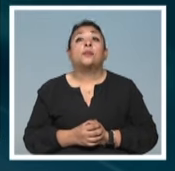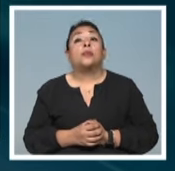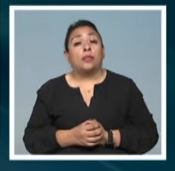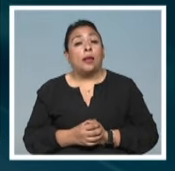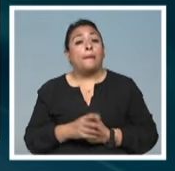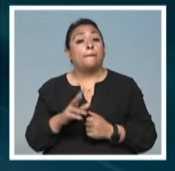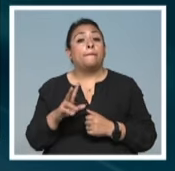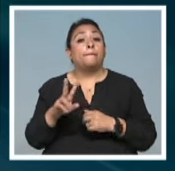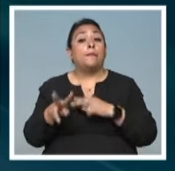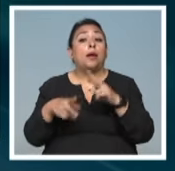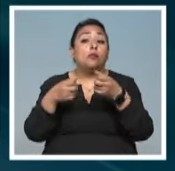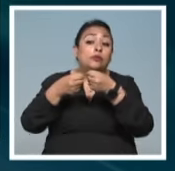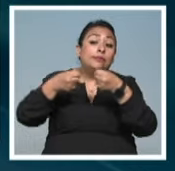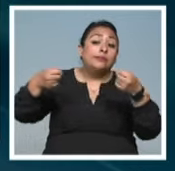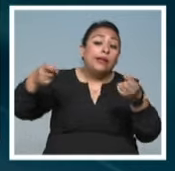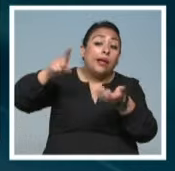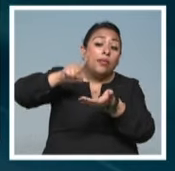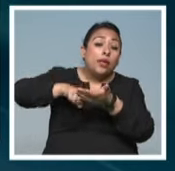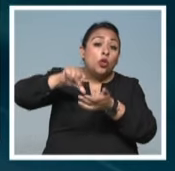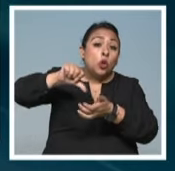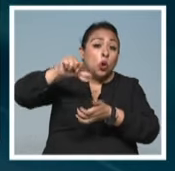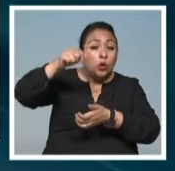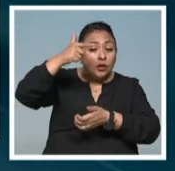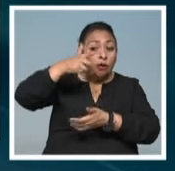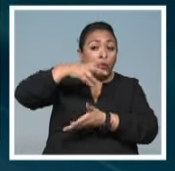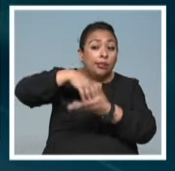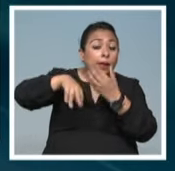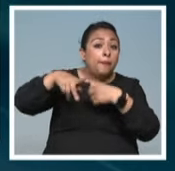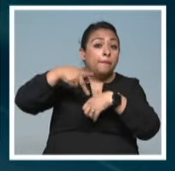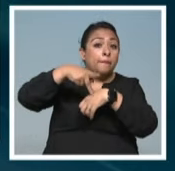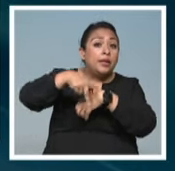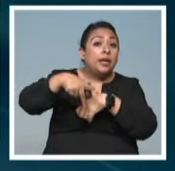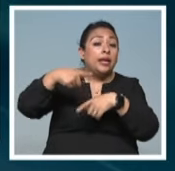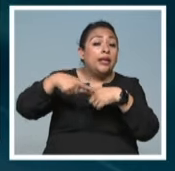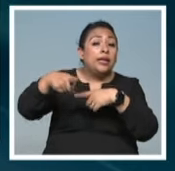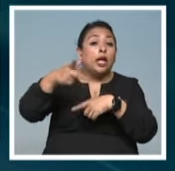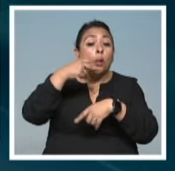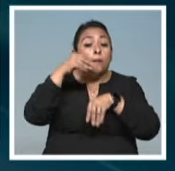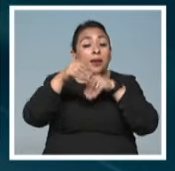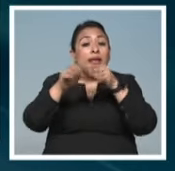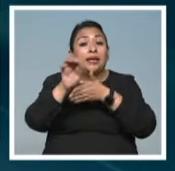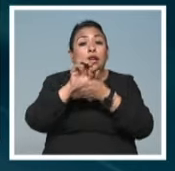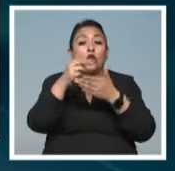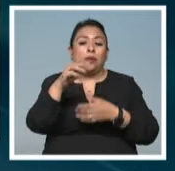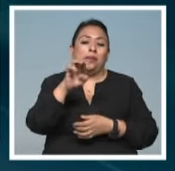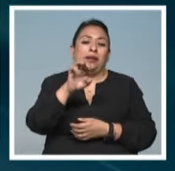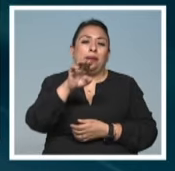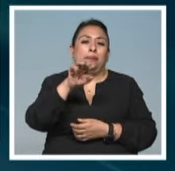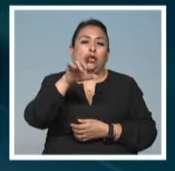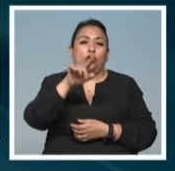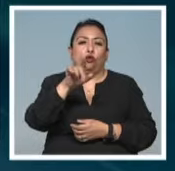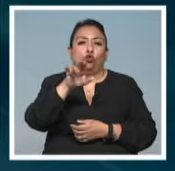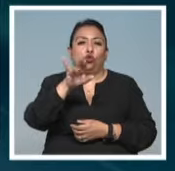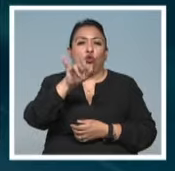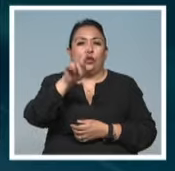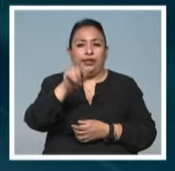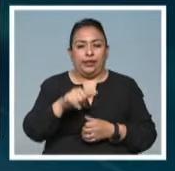Vayamos tras bambalinas esta noche y pongámonos en la piel del escenógrafo Emilio Zurita.